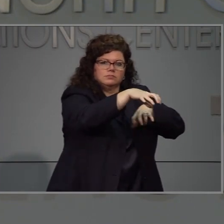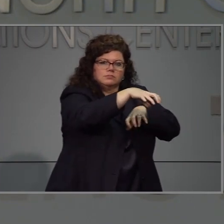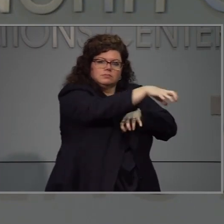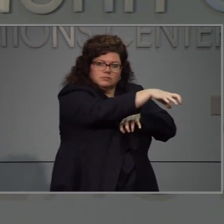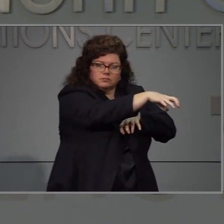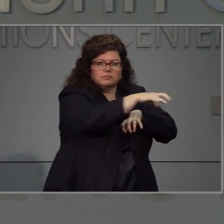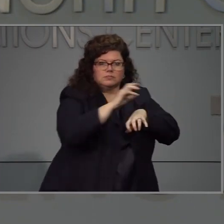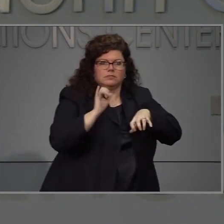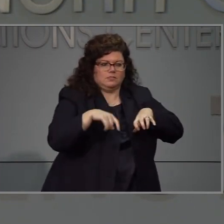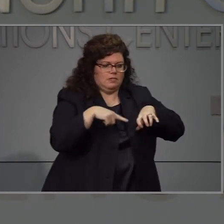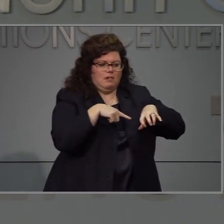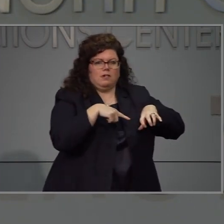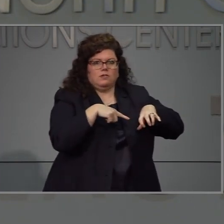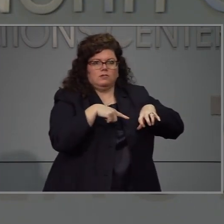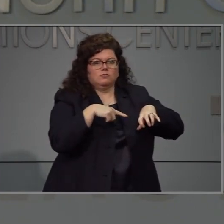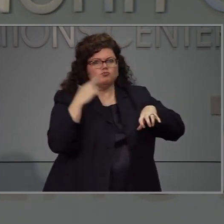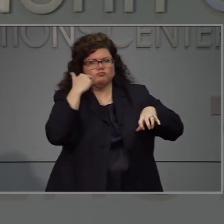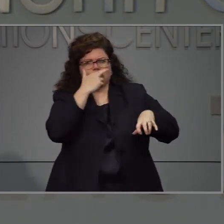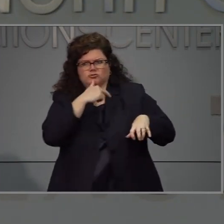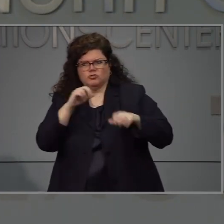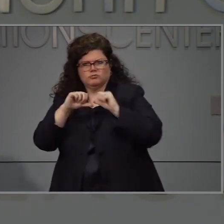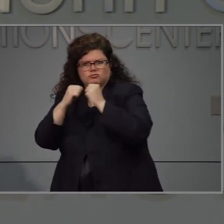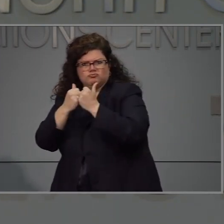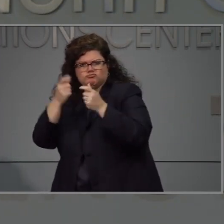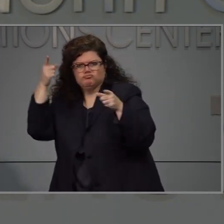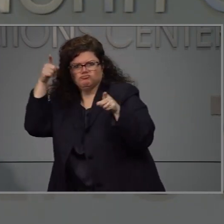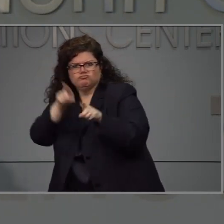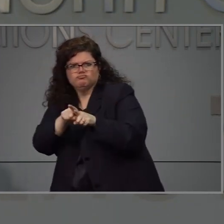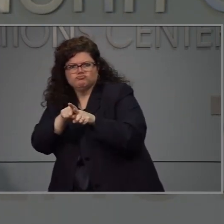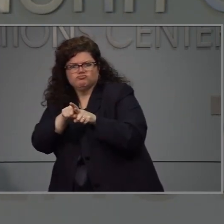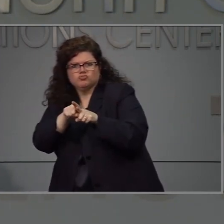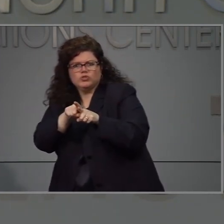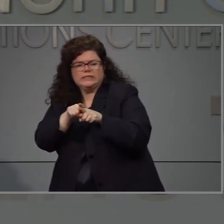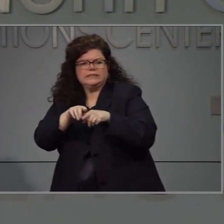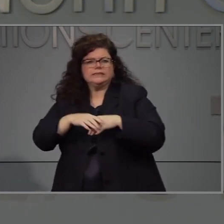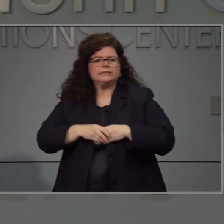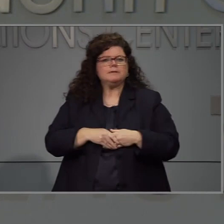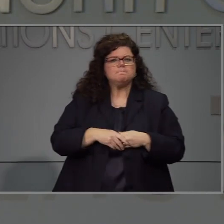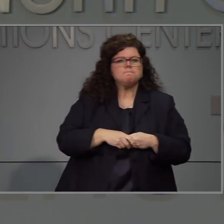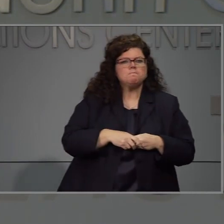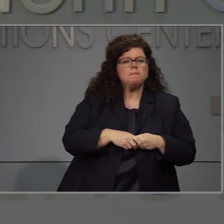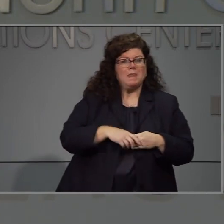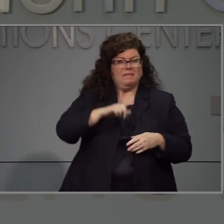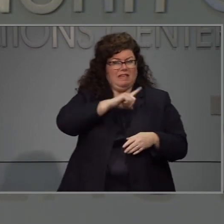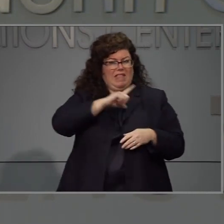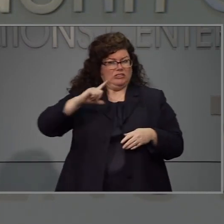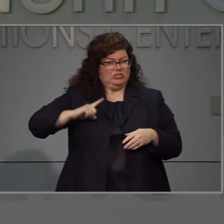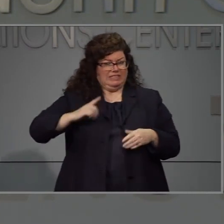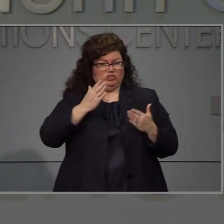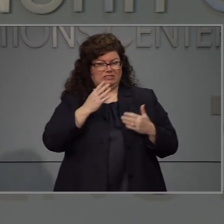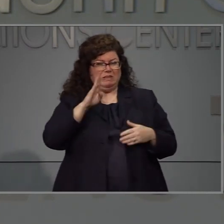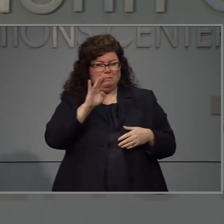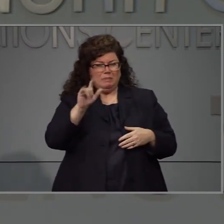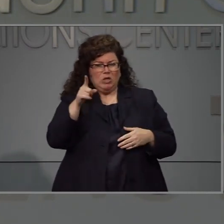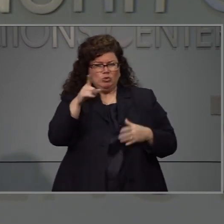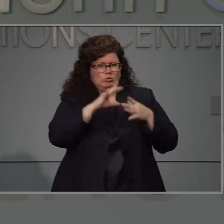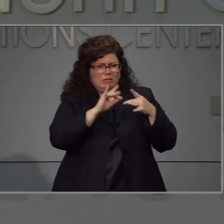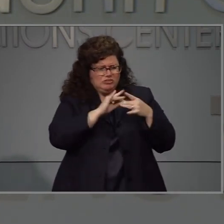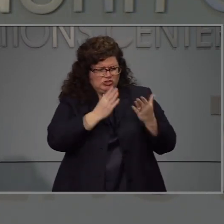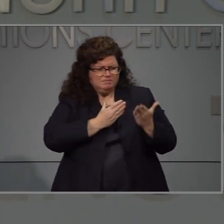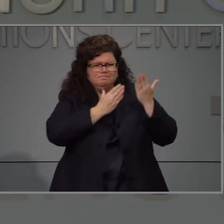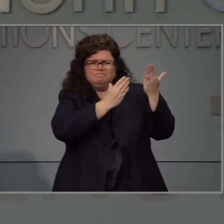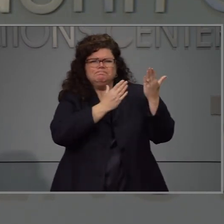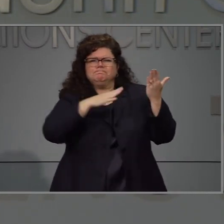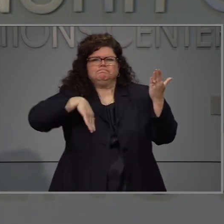sentirse seguros. No he visto la legislación doctora. No sé siquiera hablar al respecto. Yo no he visto la